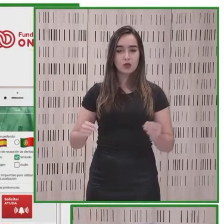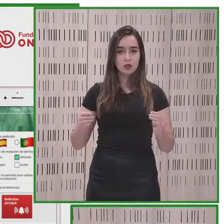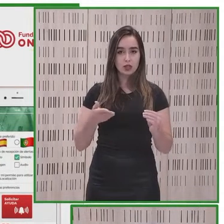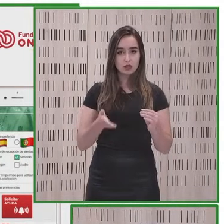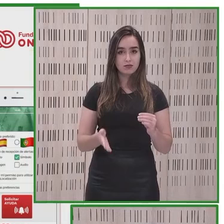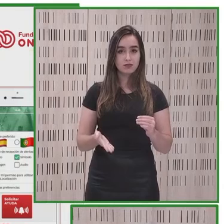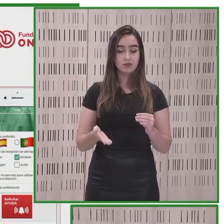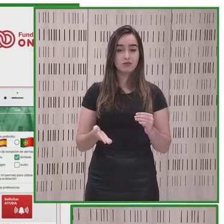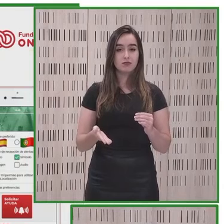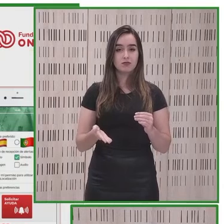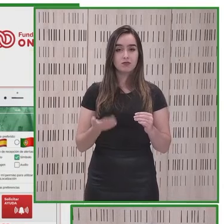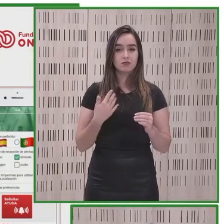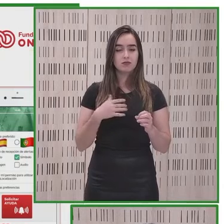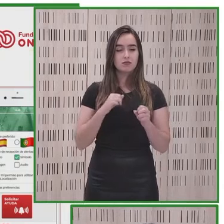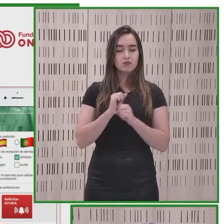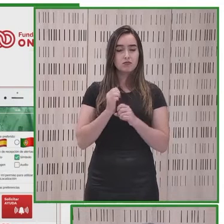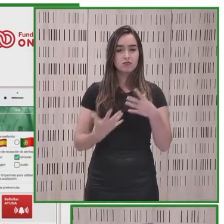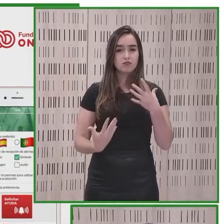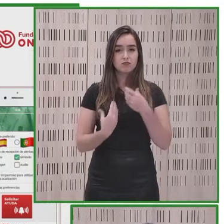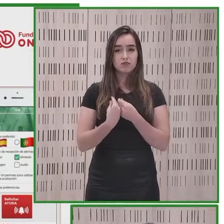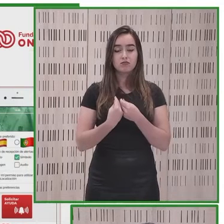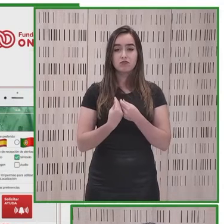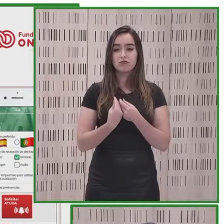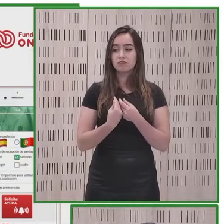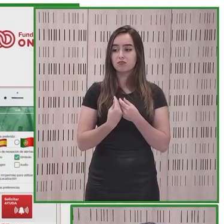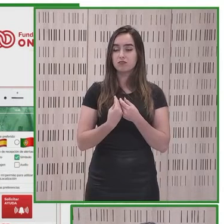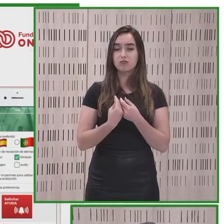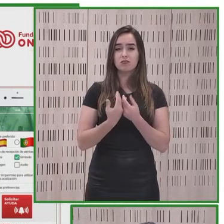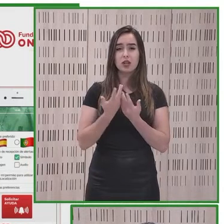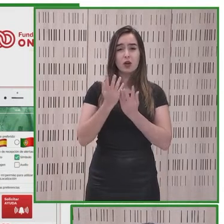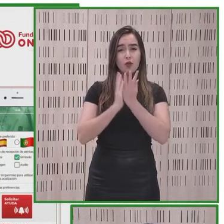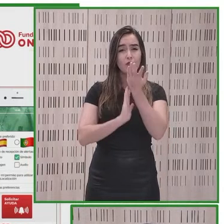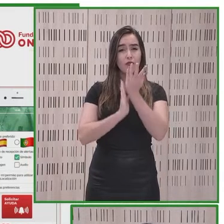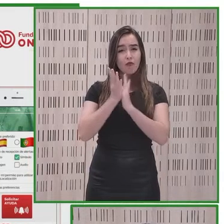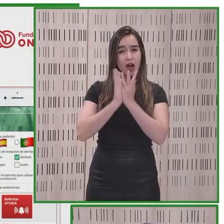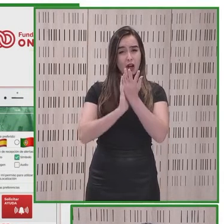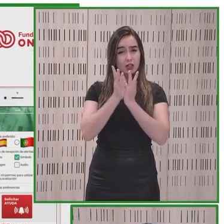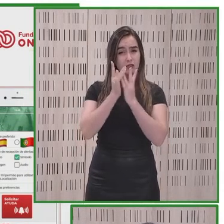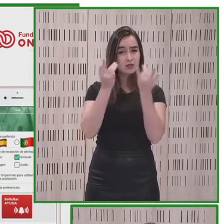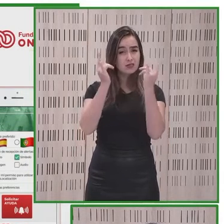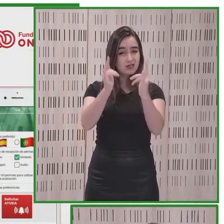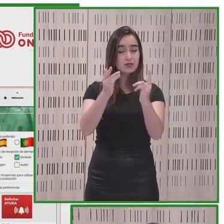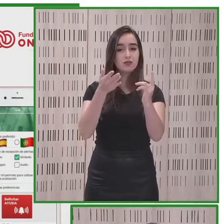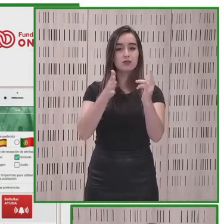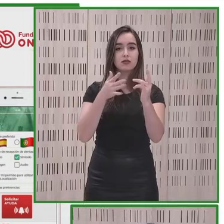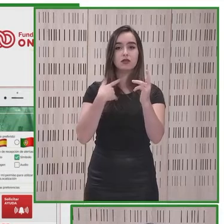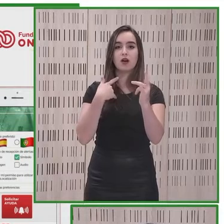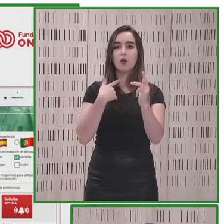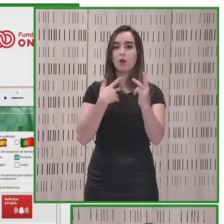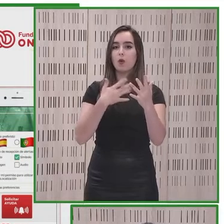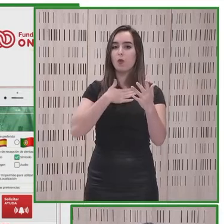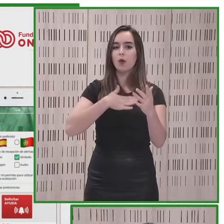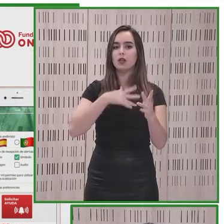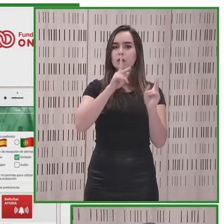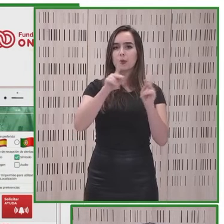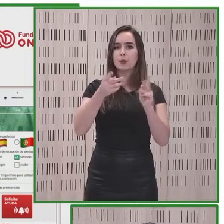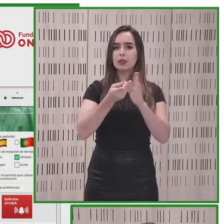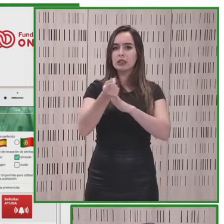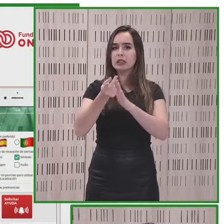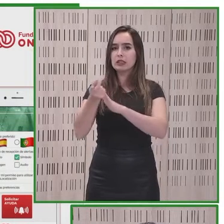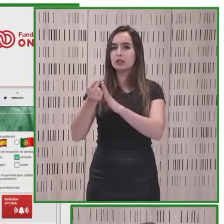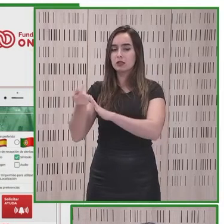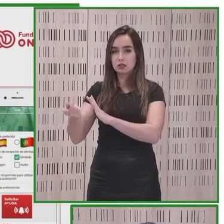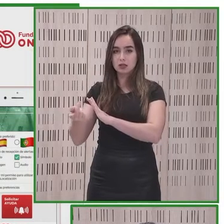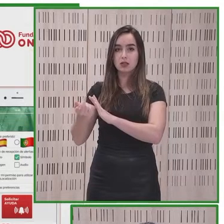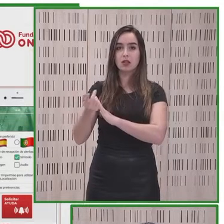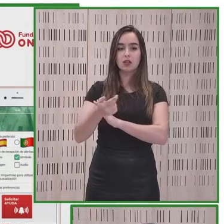es en el ámbito de los incendios forestales y la evacuación es algo que nos preocupa muchísimo toda la seguridad que